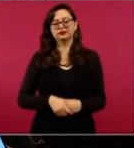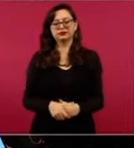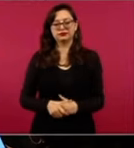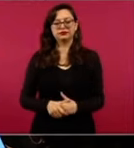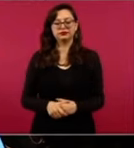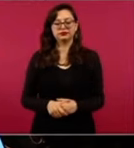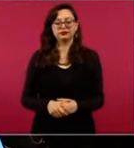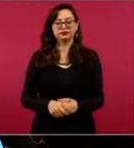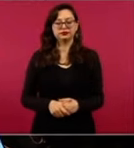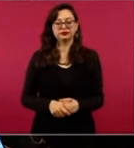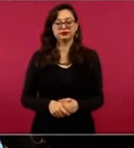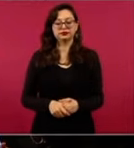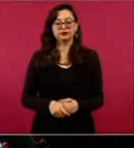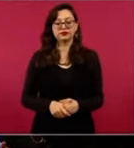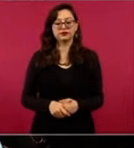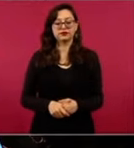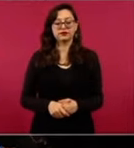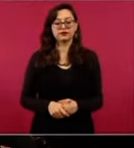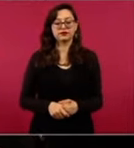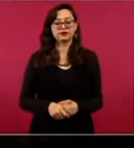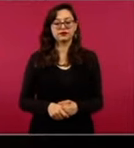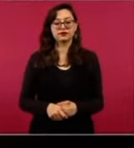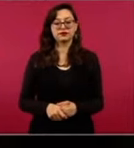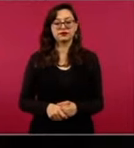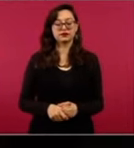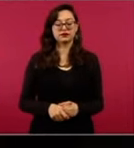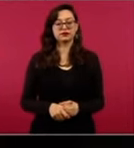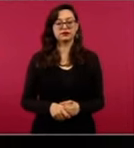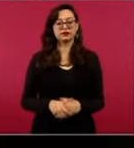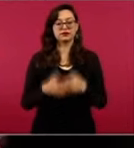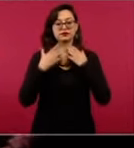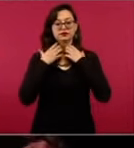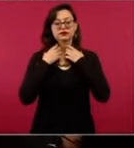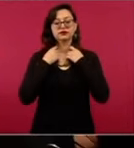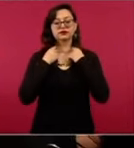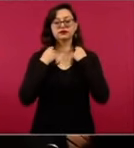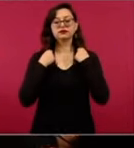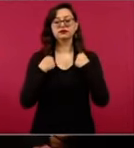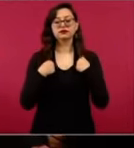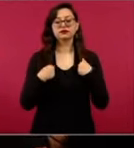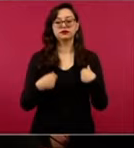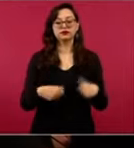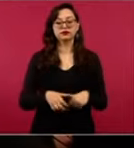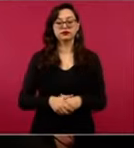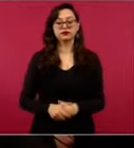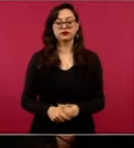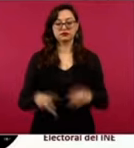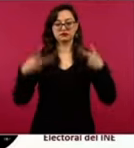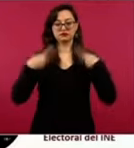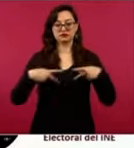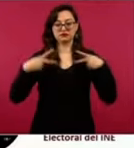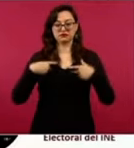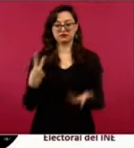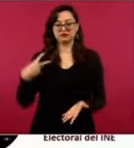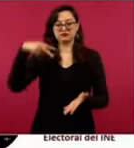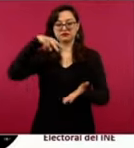Y los que hablaron, Beatriz Pajés,